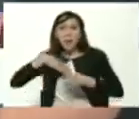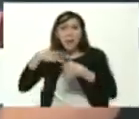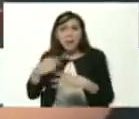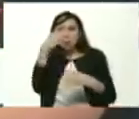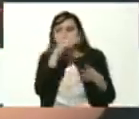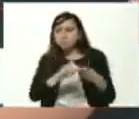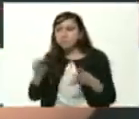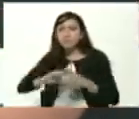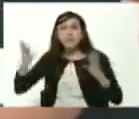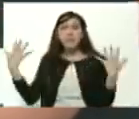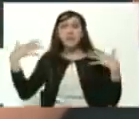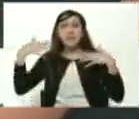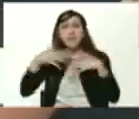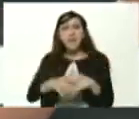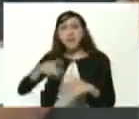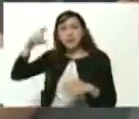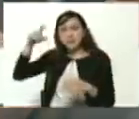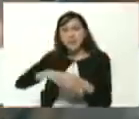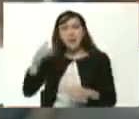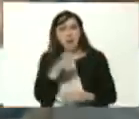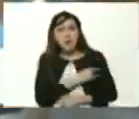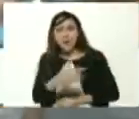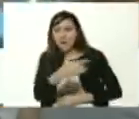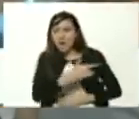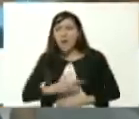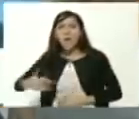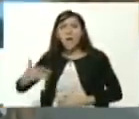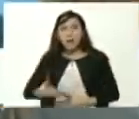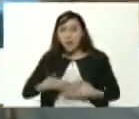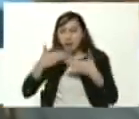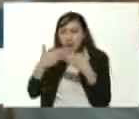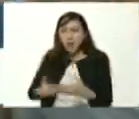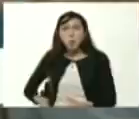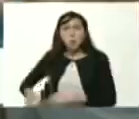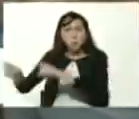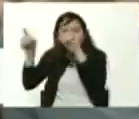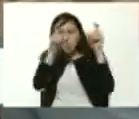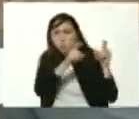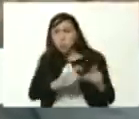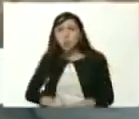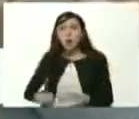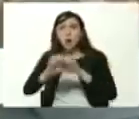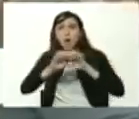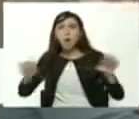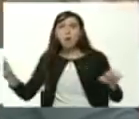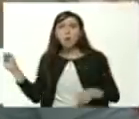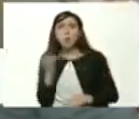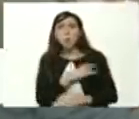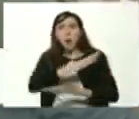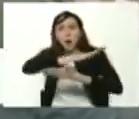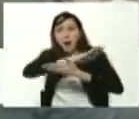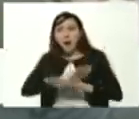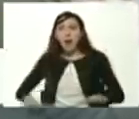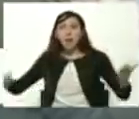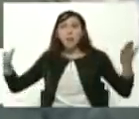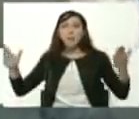integral de los cupos para su formación universitaria en la educación gratuita